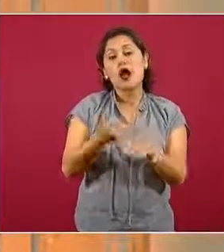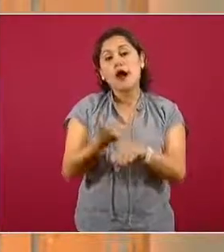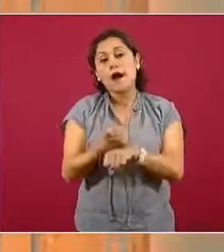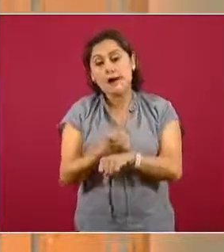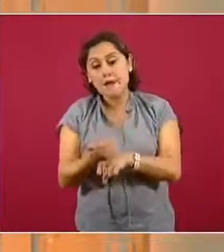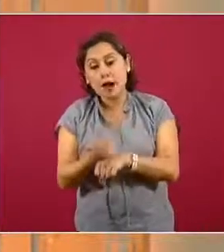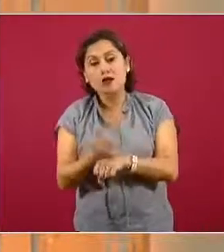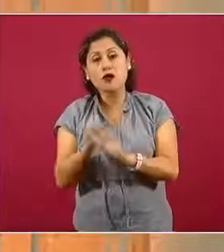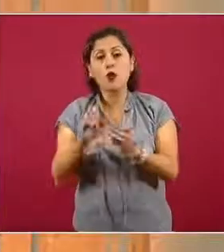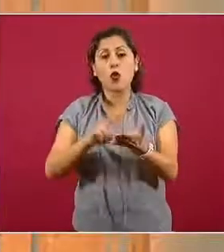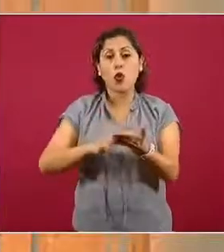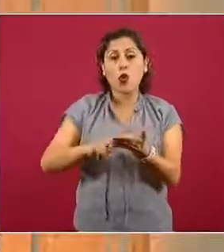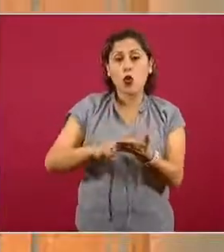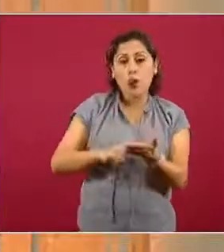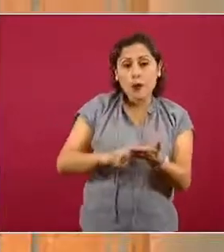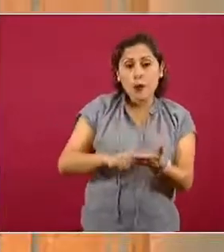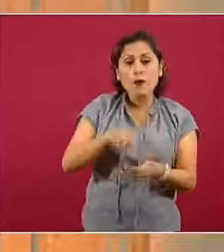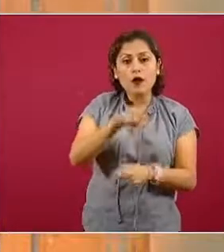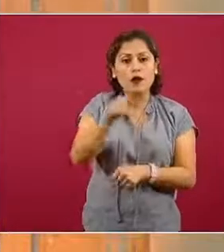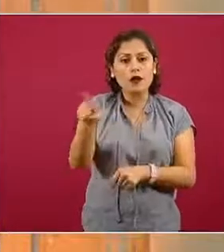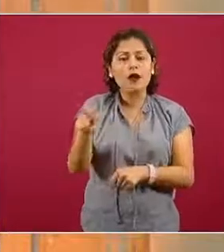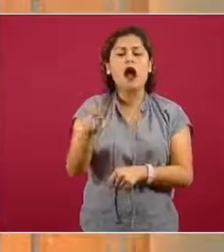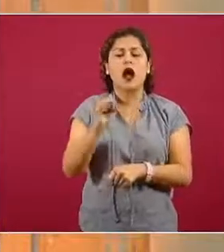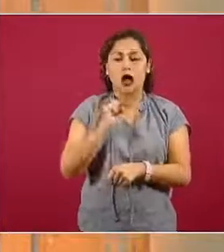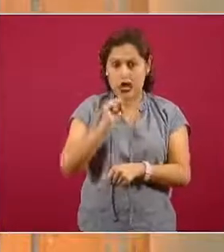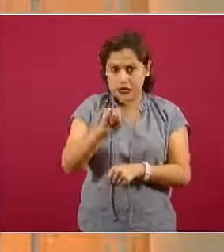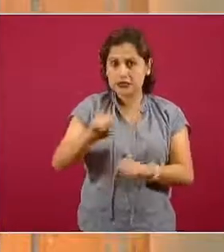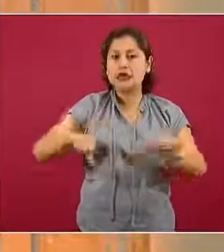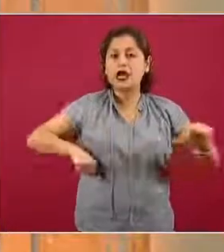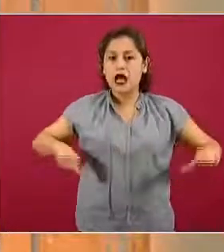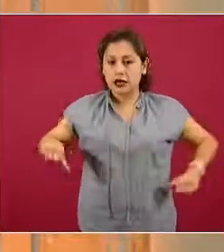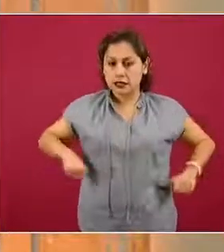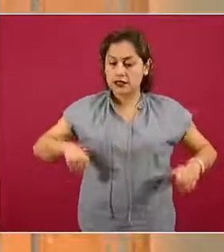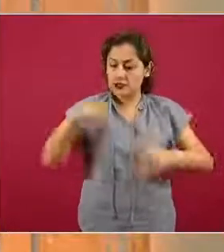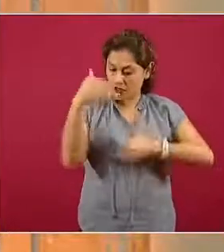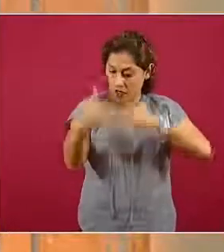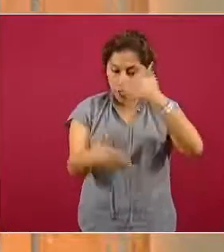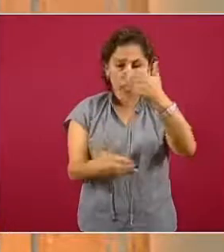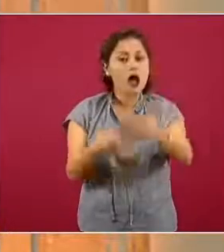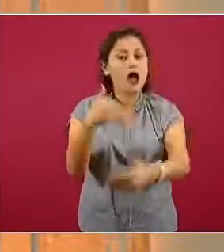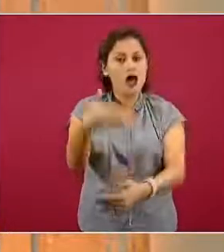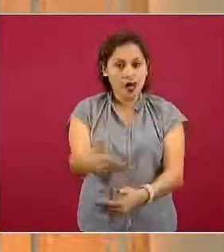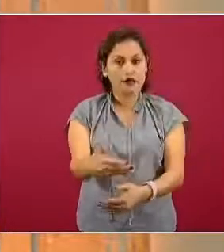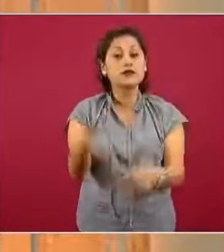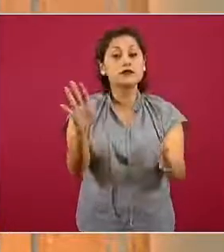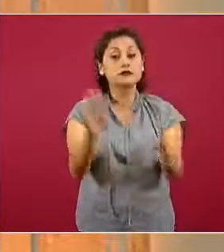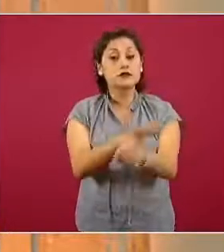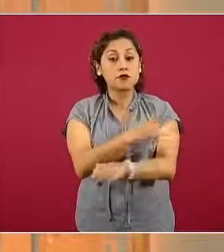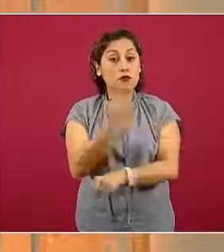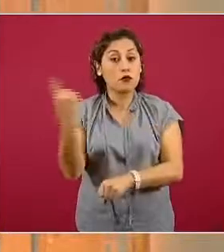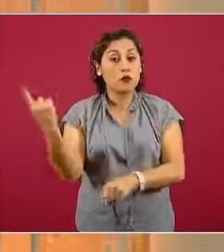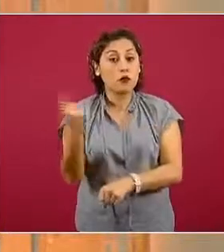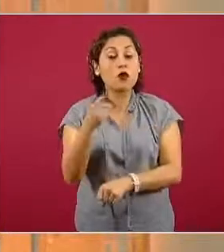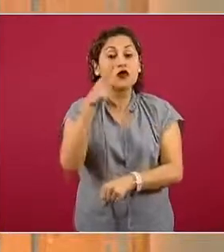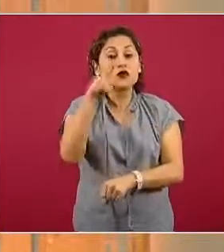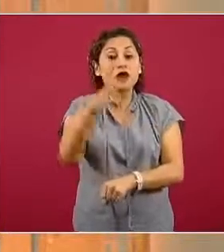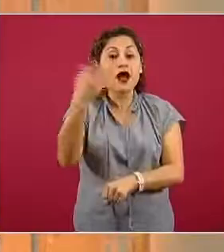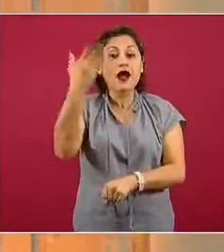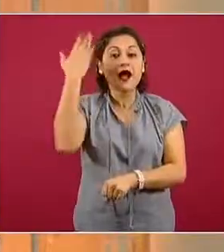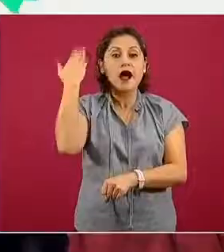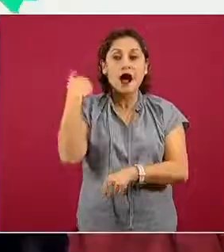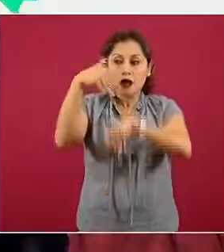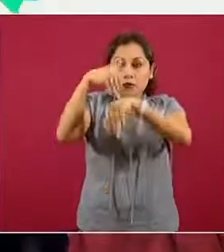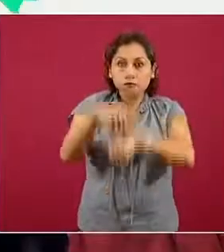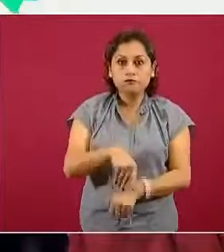la importancia de continuar implementando estas recomendaciones, porque de seguro el haberlas implementado y el